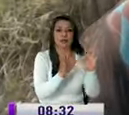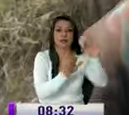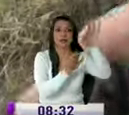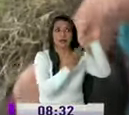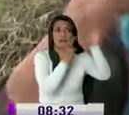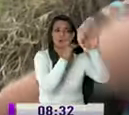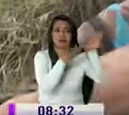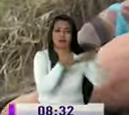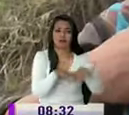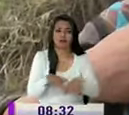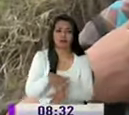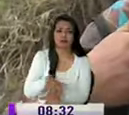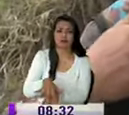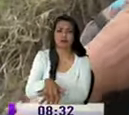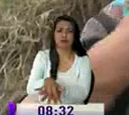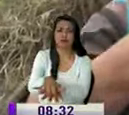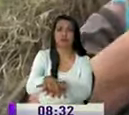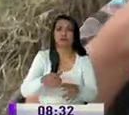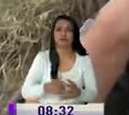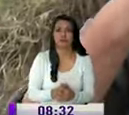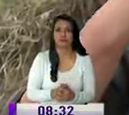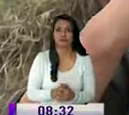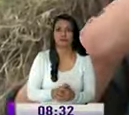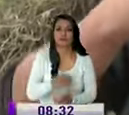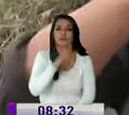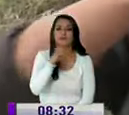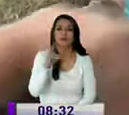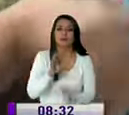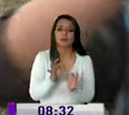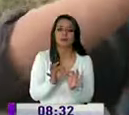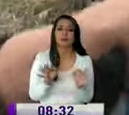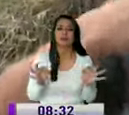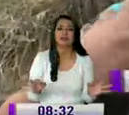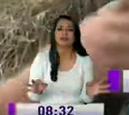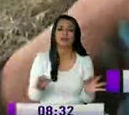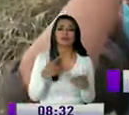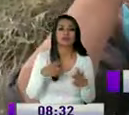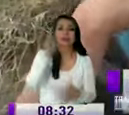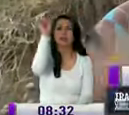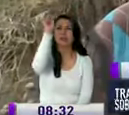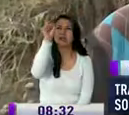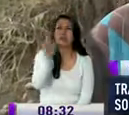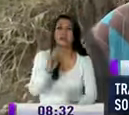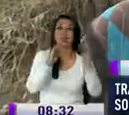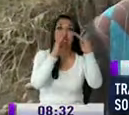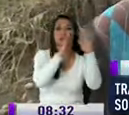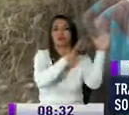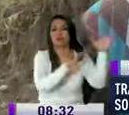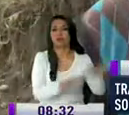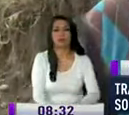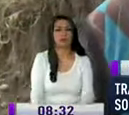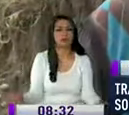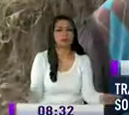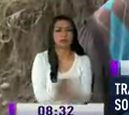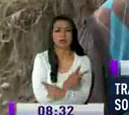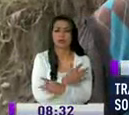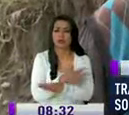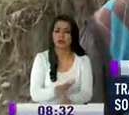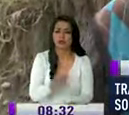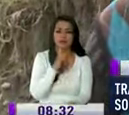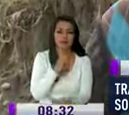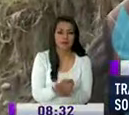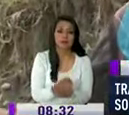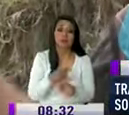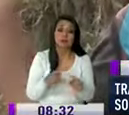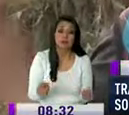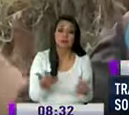de donde nosotros trabajamos es unos 20 metros ya trisado la casa se va a ir ahora sí más